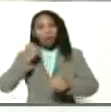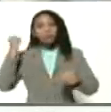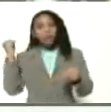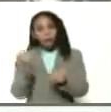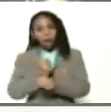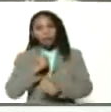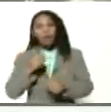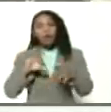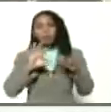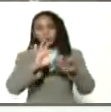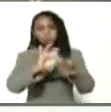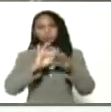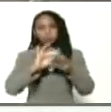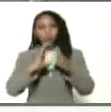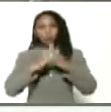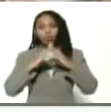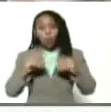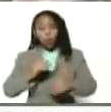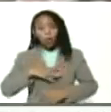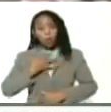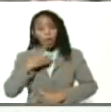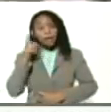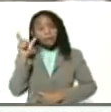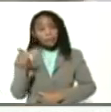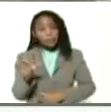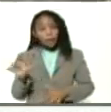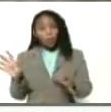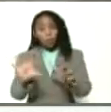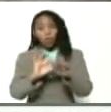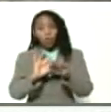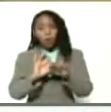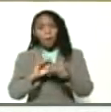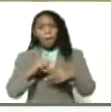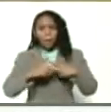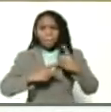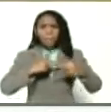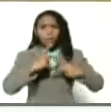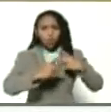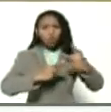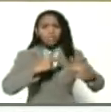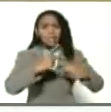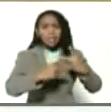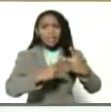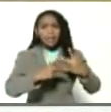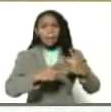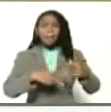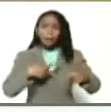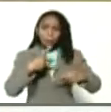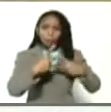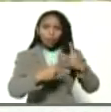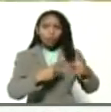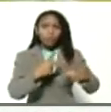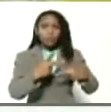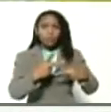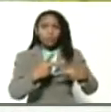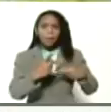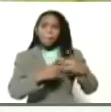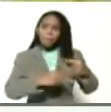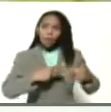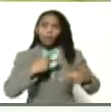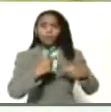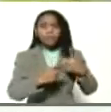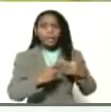unir todo lo que pueda ser unido para producir para producir producir